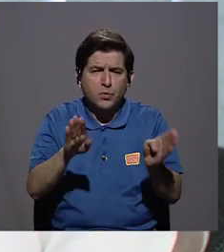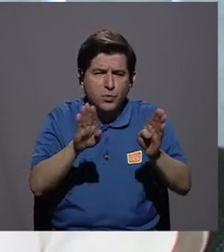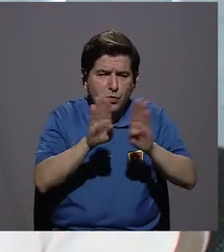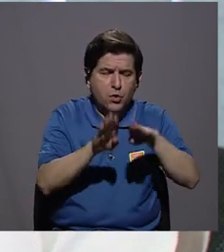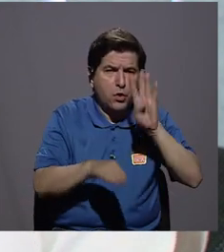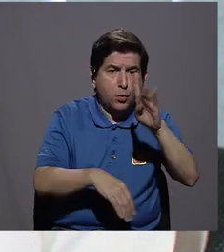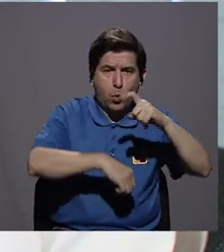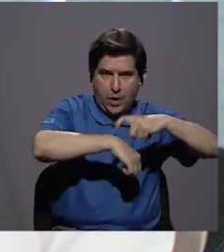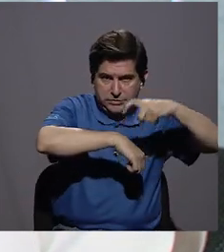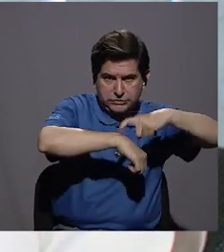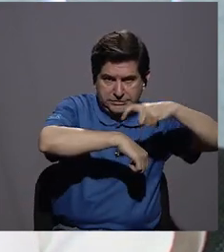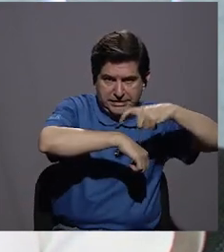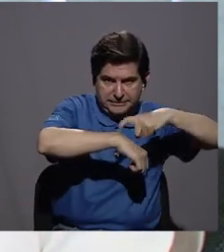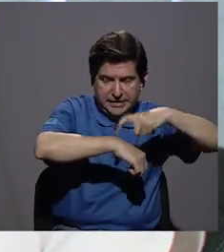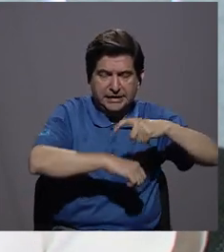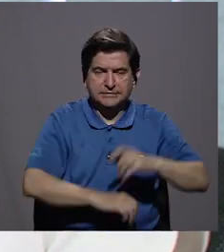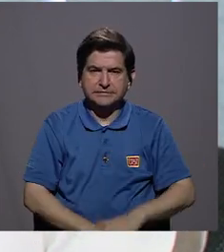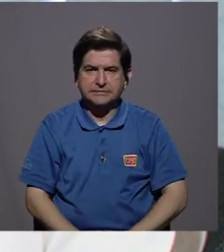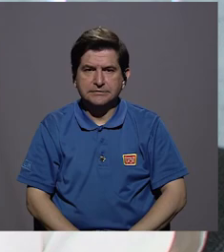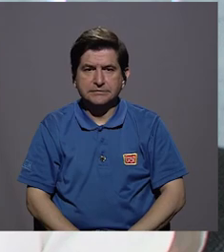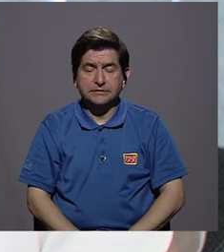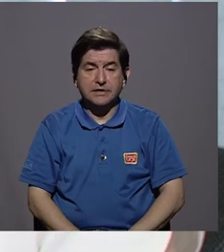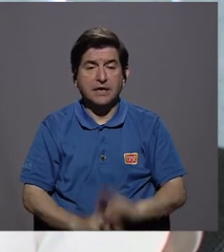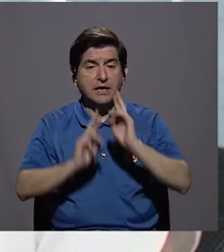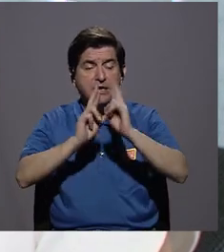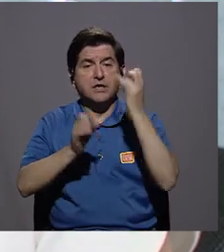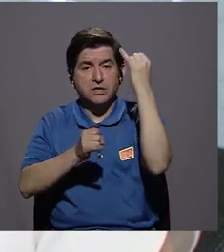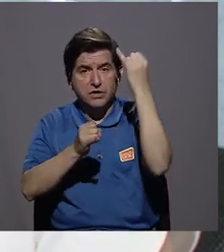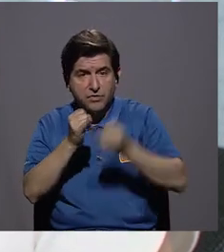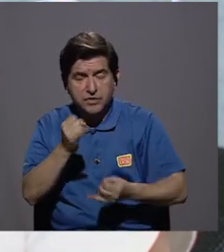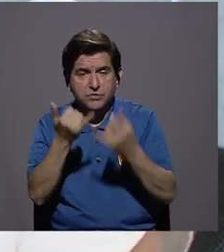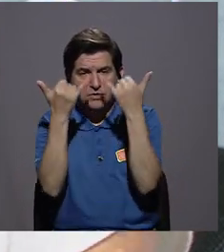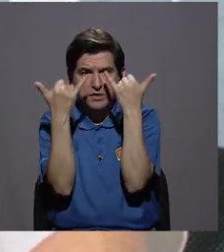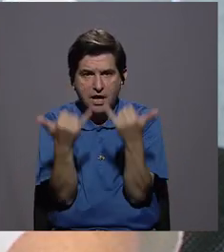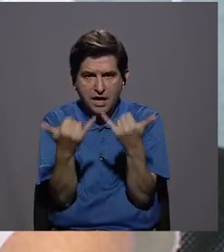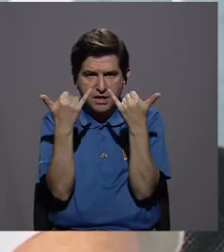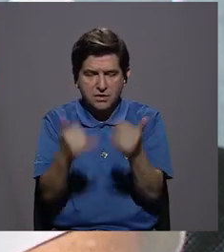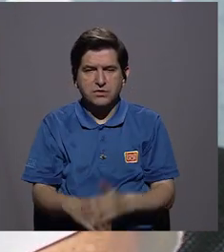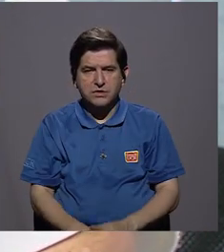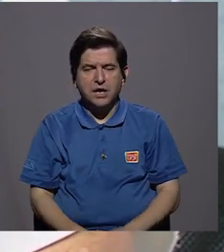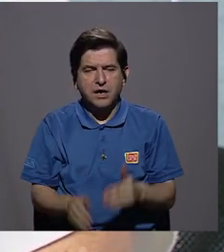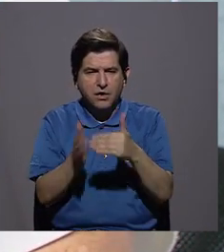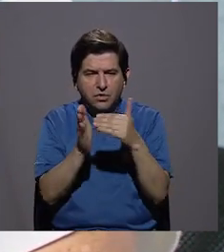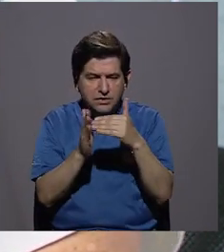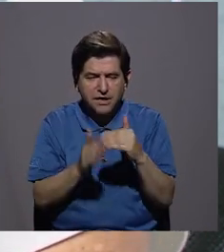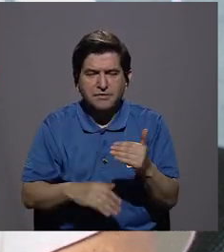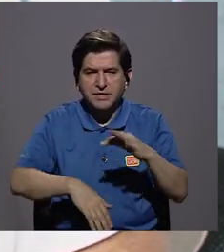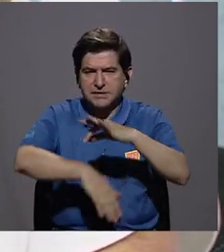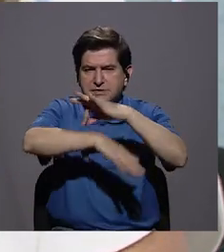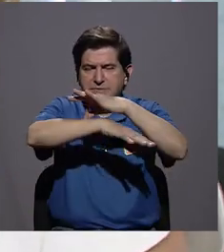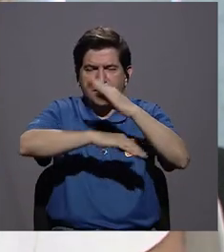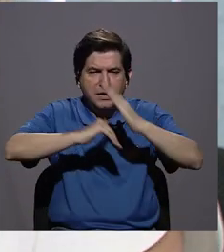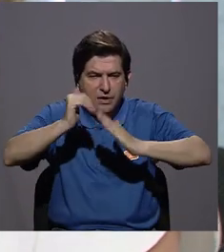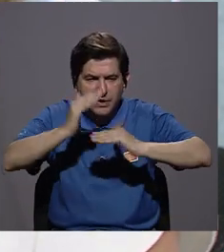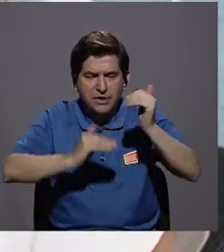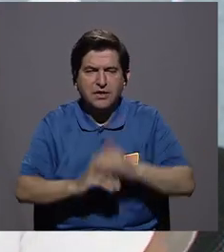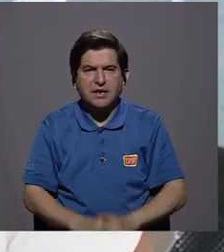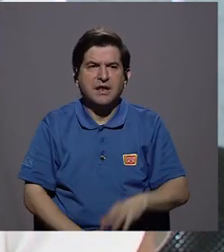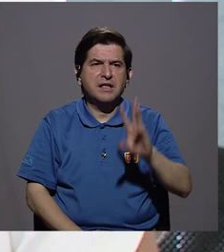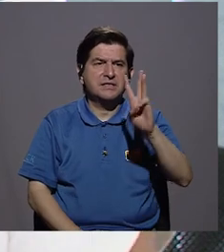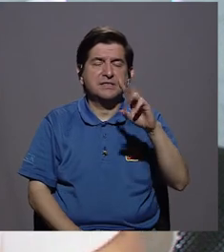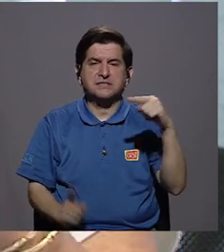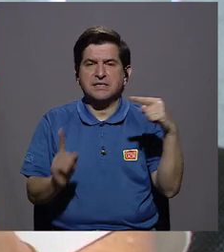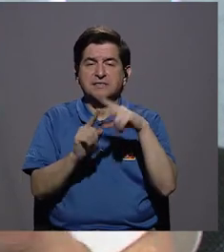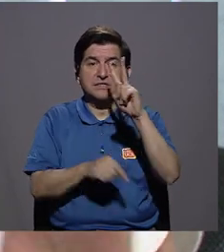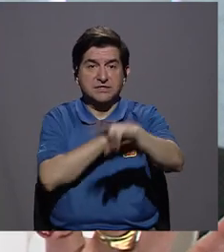Son cuatro etapas, ¿verdad? Y queda como término en lo que es la parte ya de reconstrucción de la piel que dura de seis a